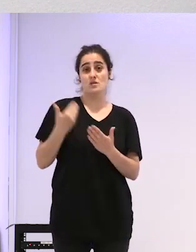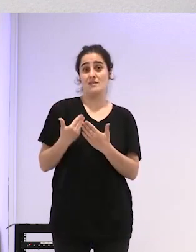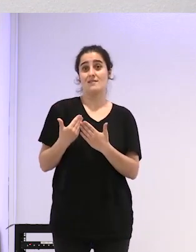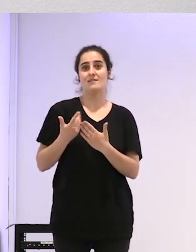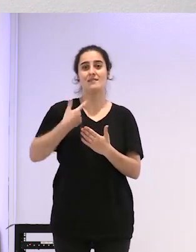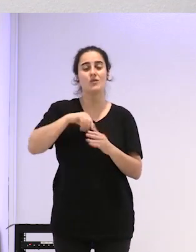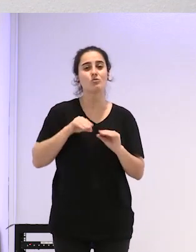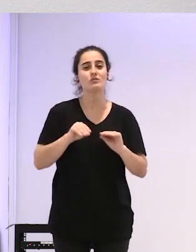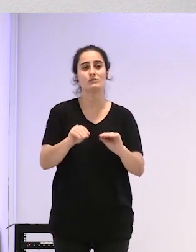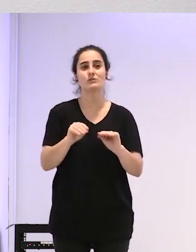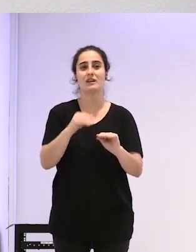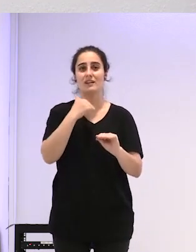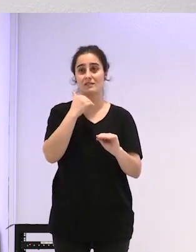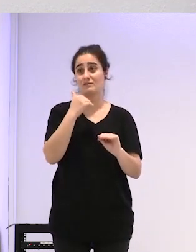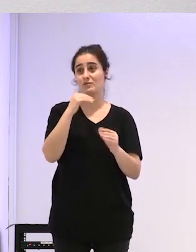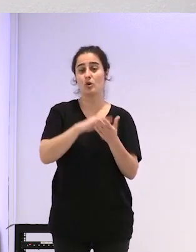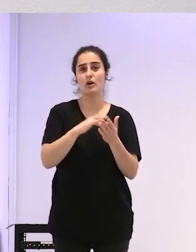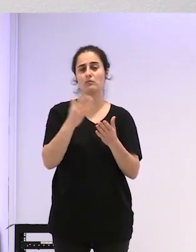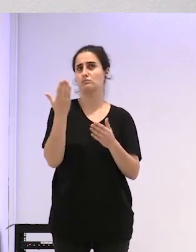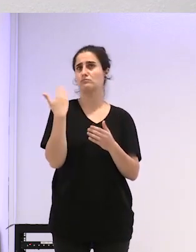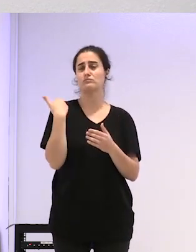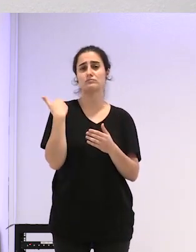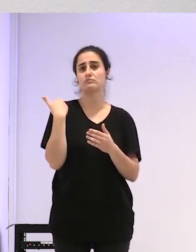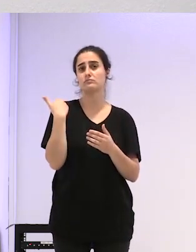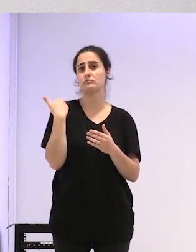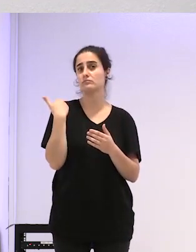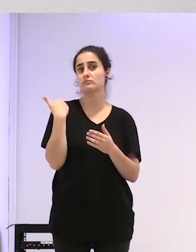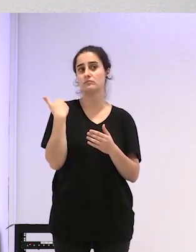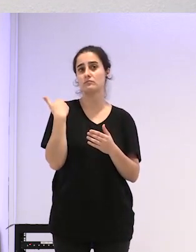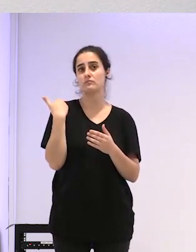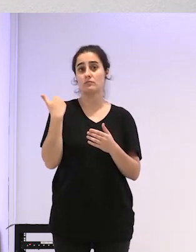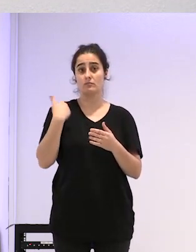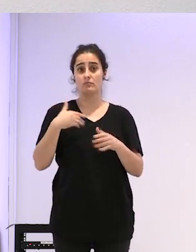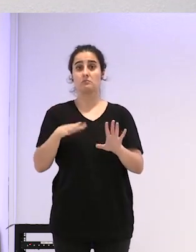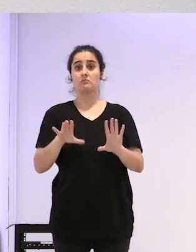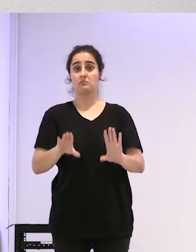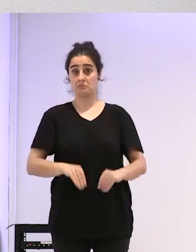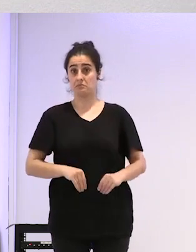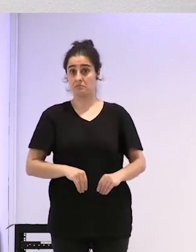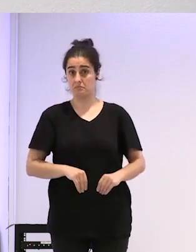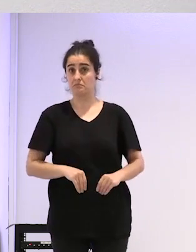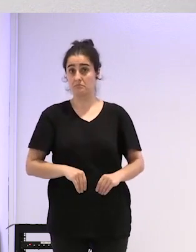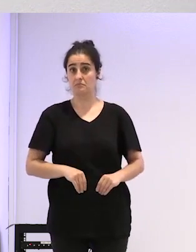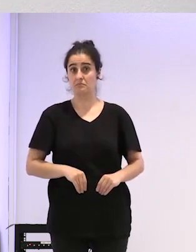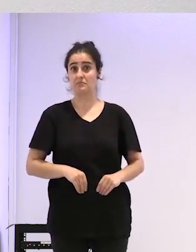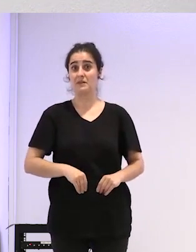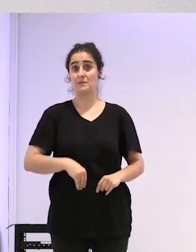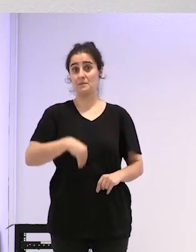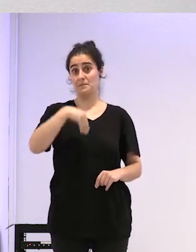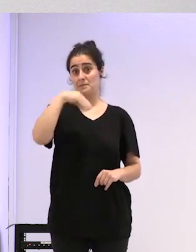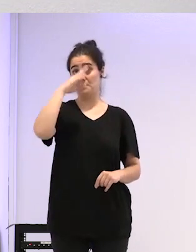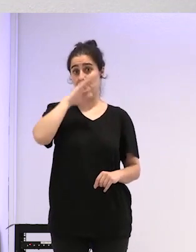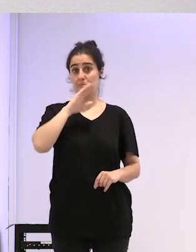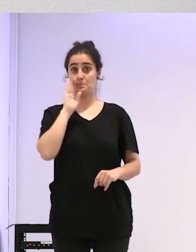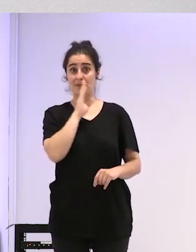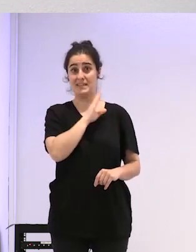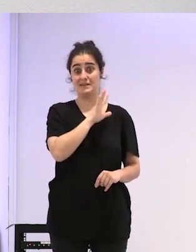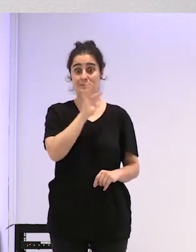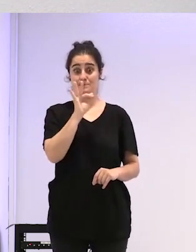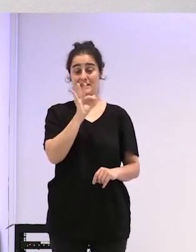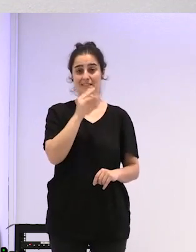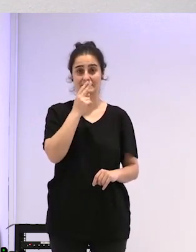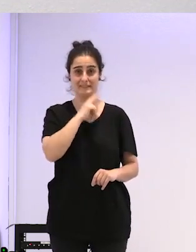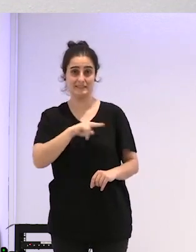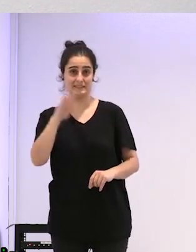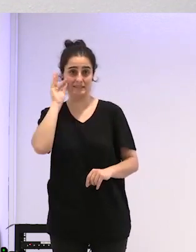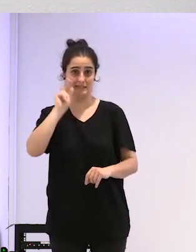algo que lo hemos utilizado lo han aceptado utilizar padres y niñas trans ¿no?